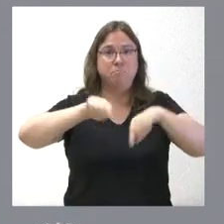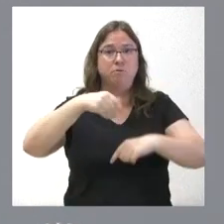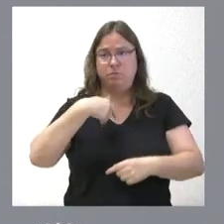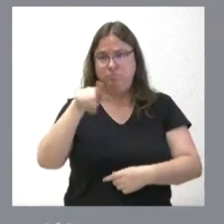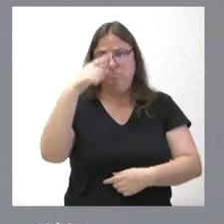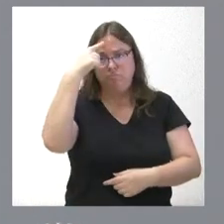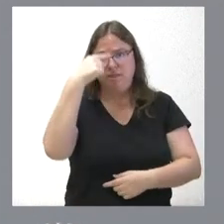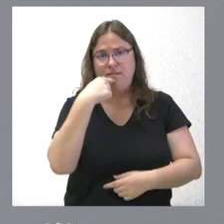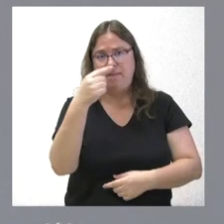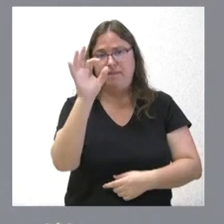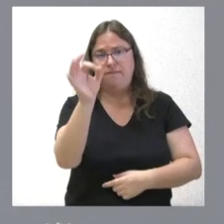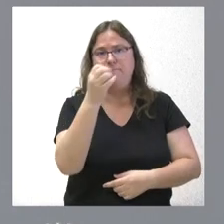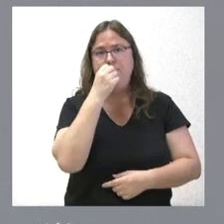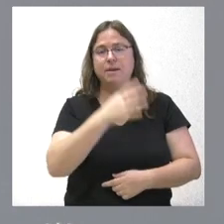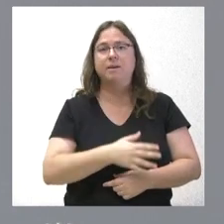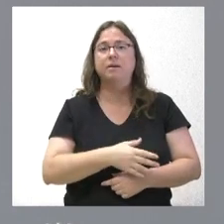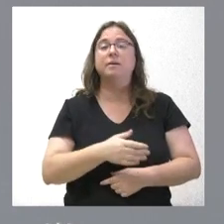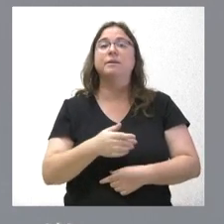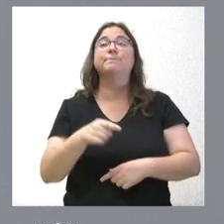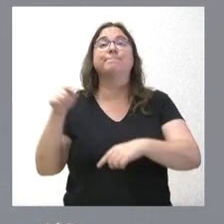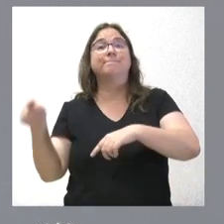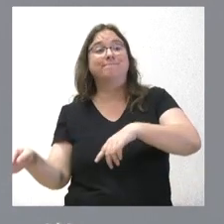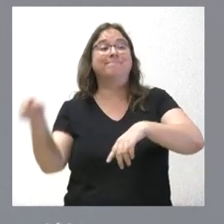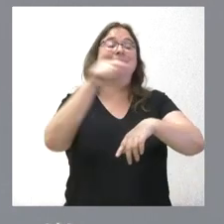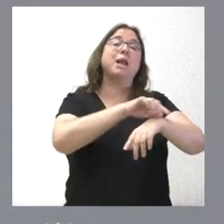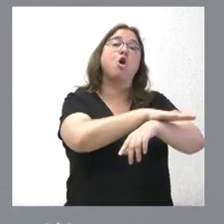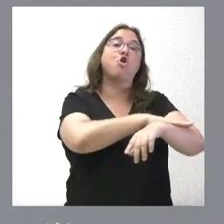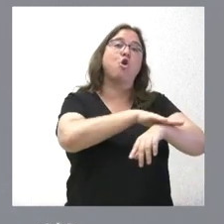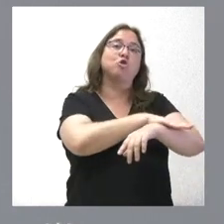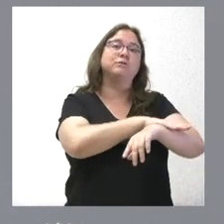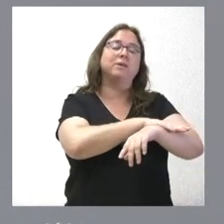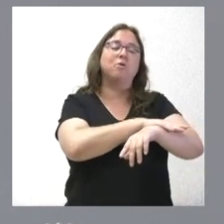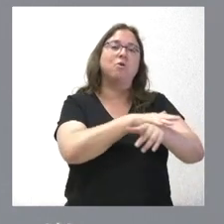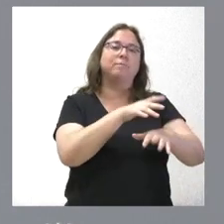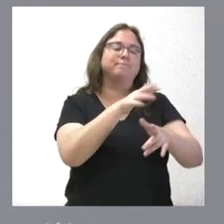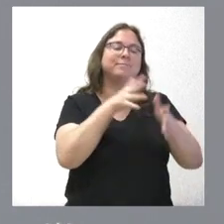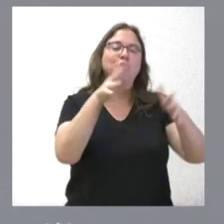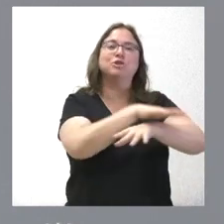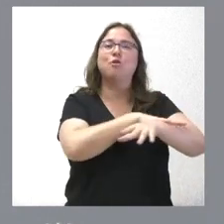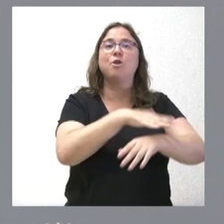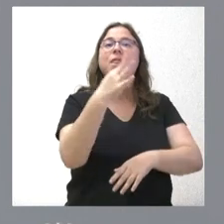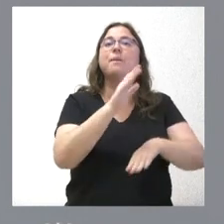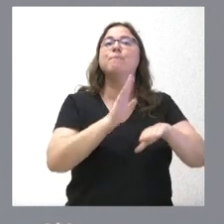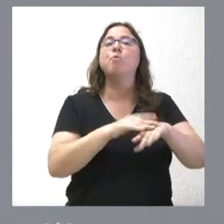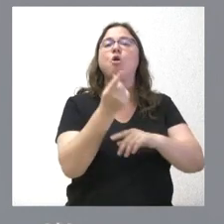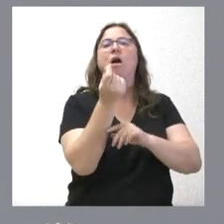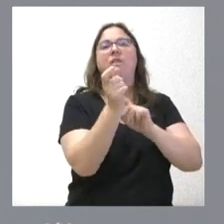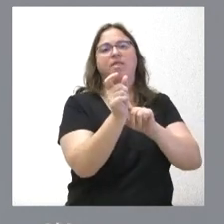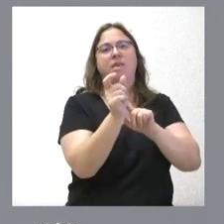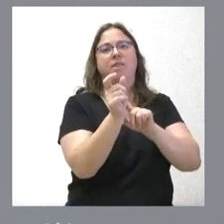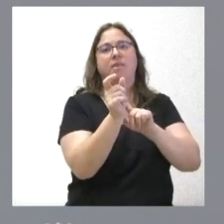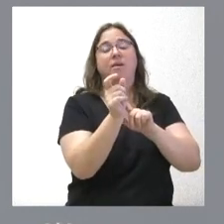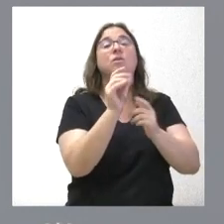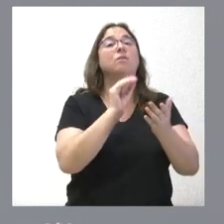señala, pasan al Consejo de Gobierno por razón del importe. Muchas veces tienen que ser objeto de comunicación